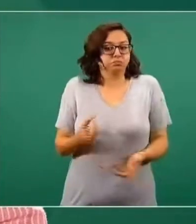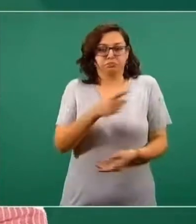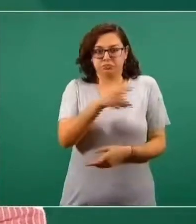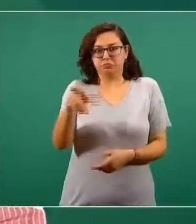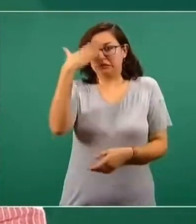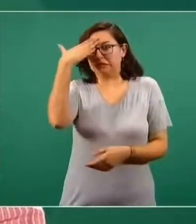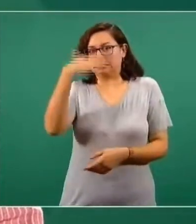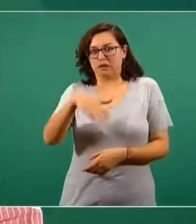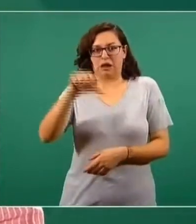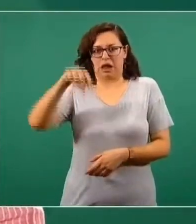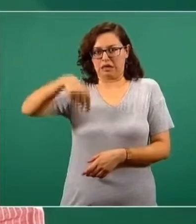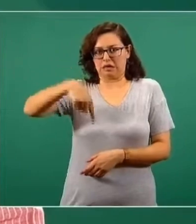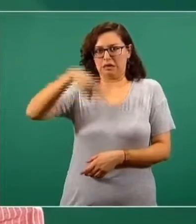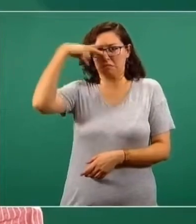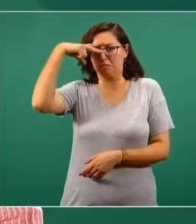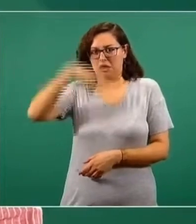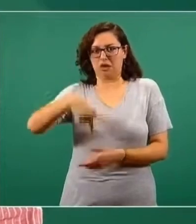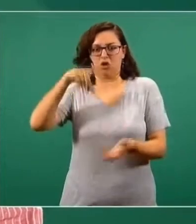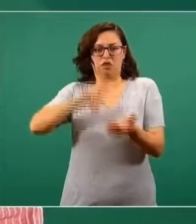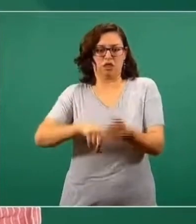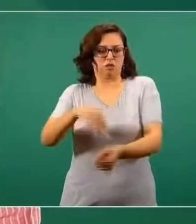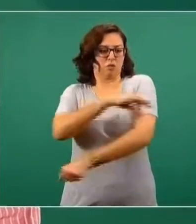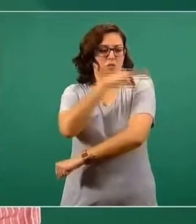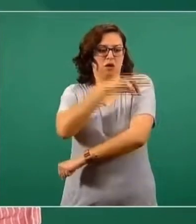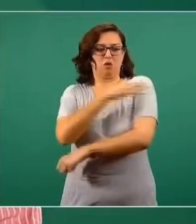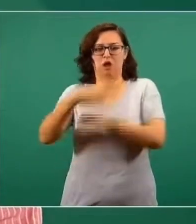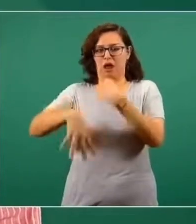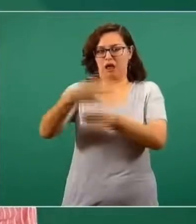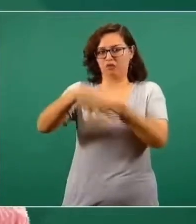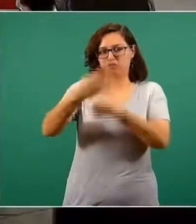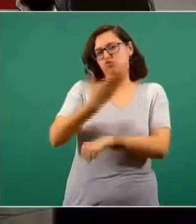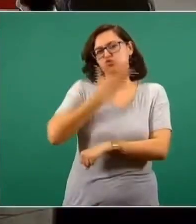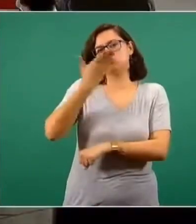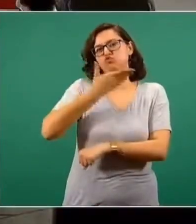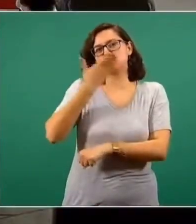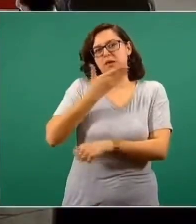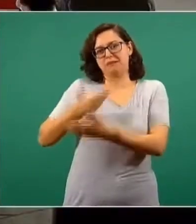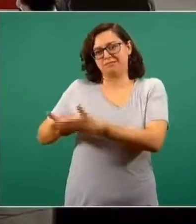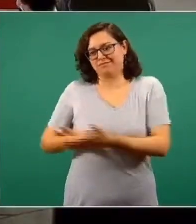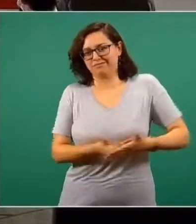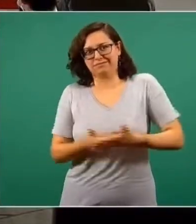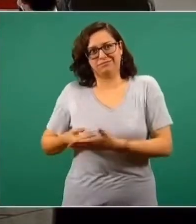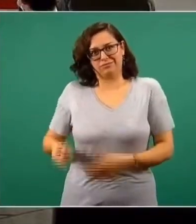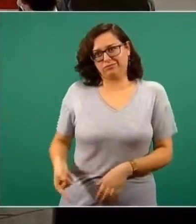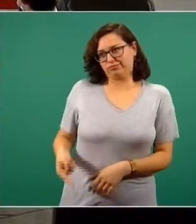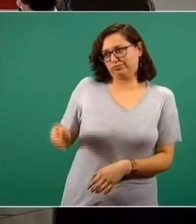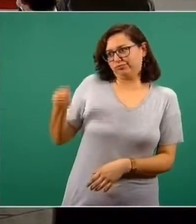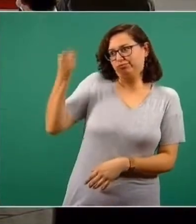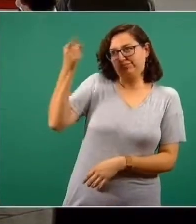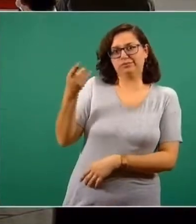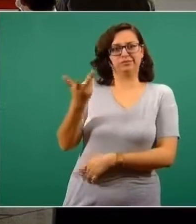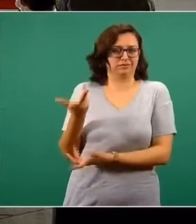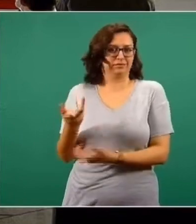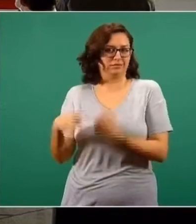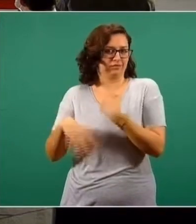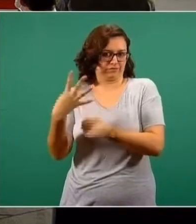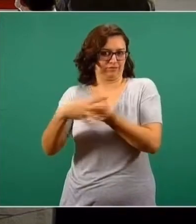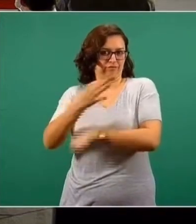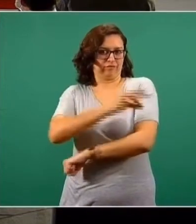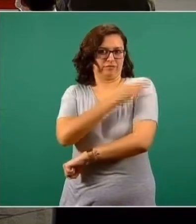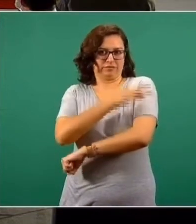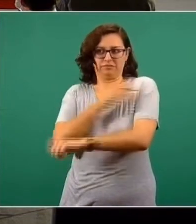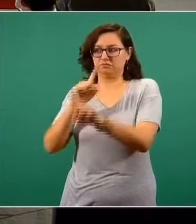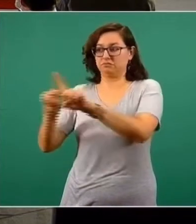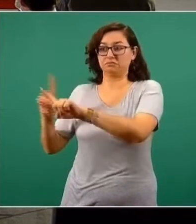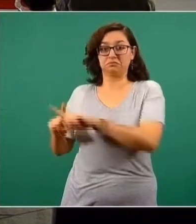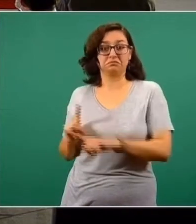14 sustancias, la fabrica Virmex. Y ya ni siquiera los antivenenos, que antes eran parte de